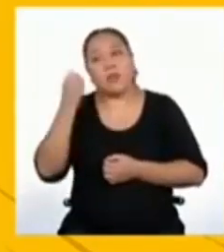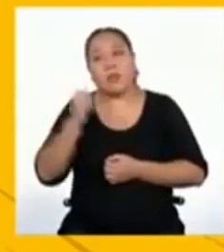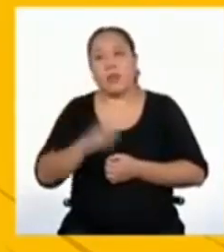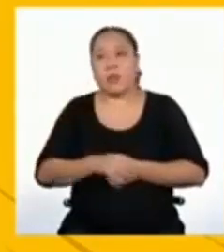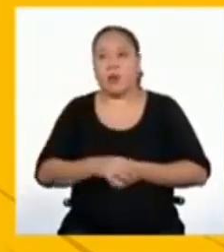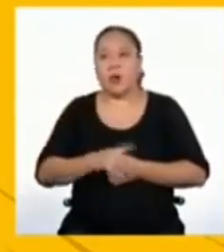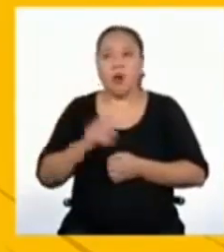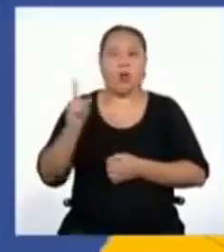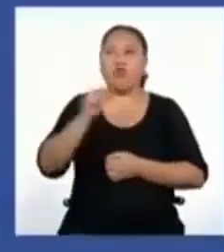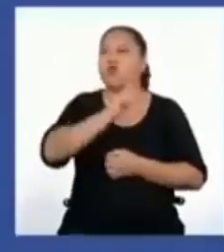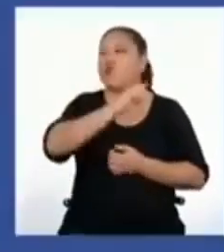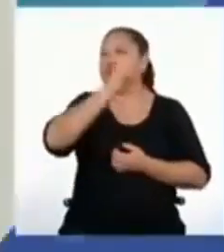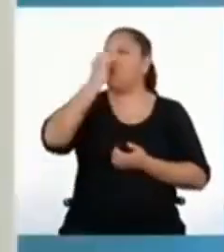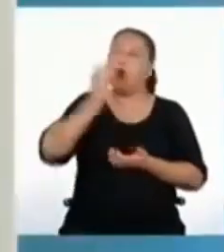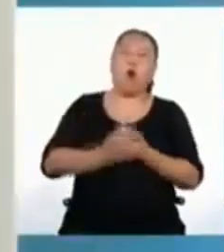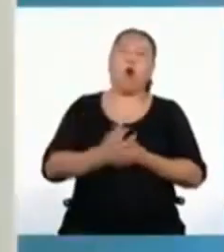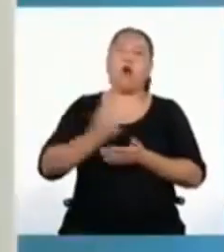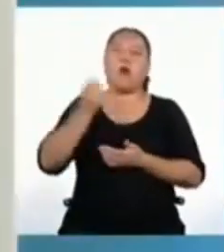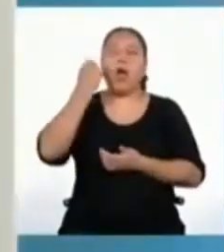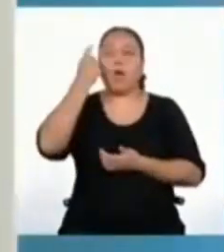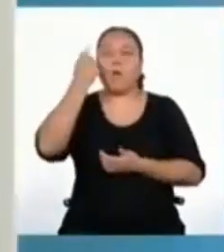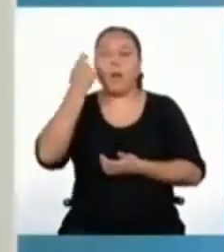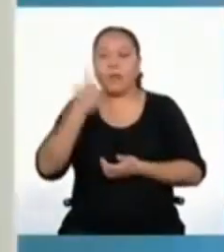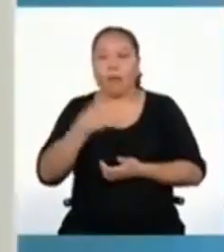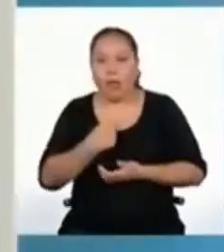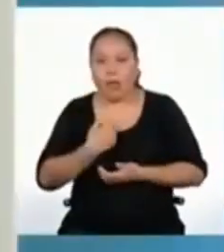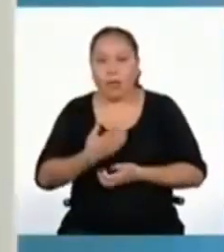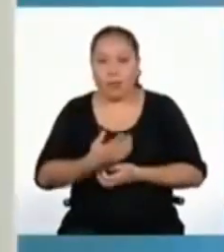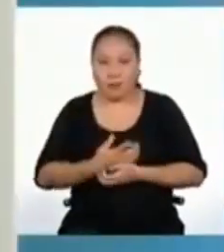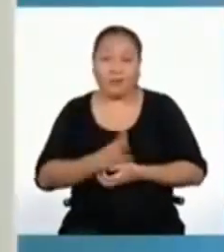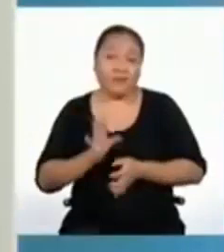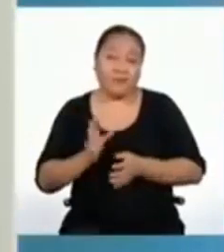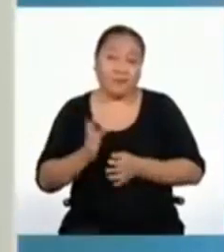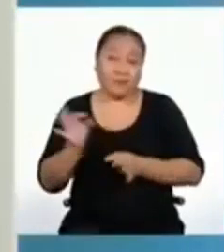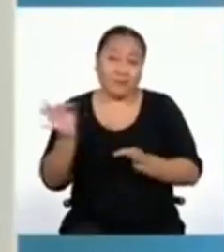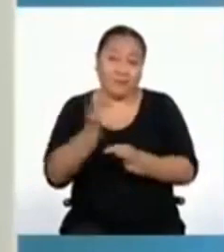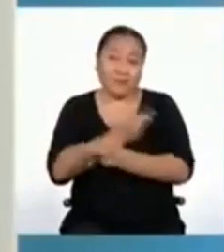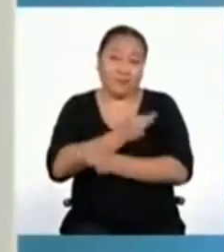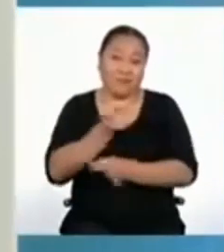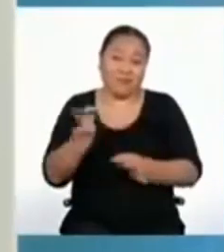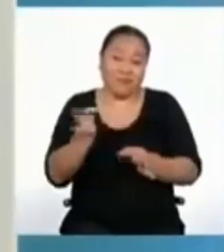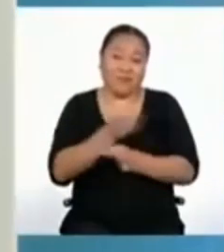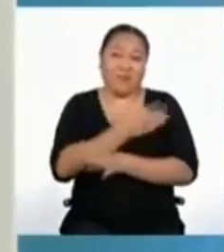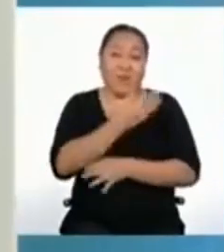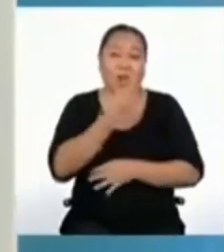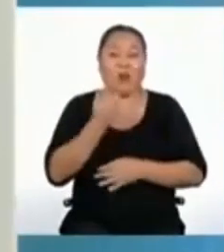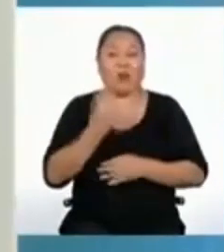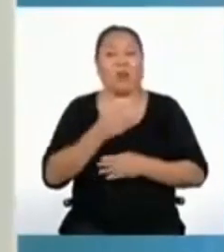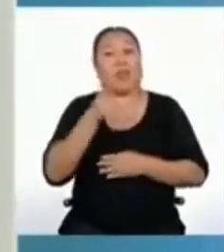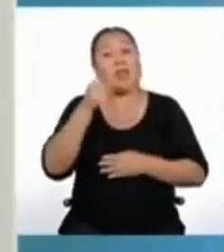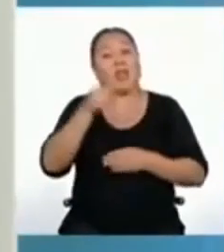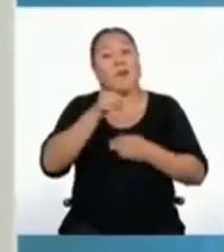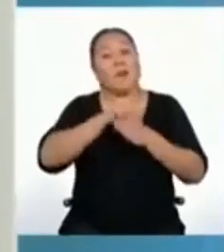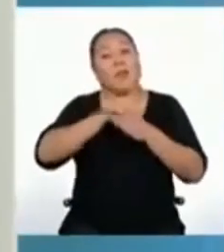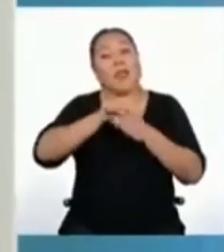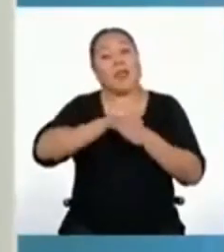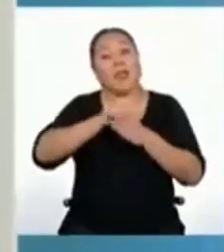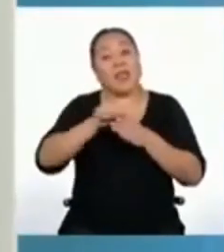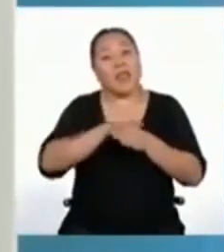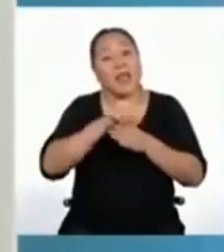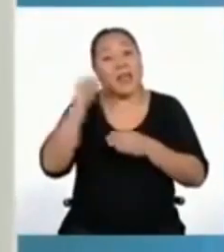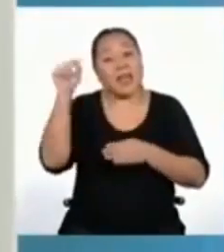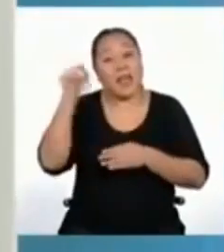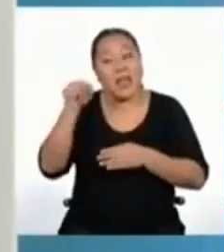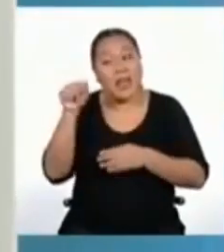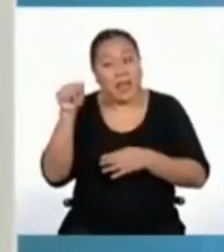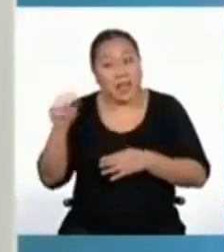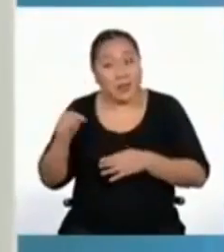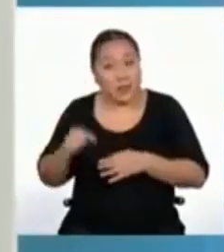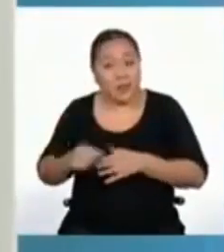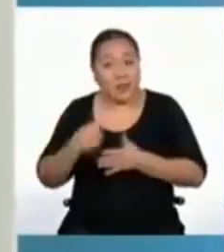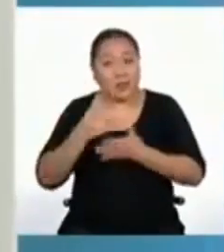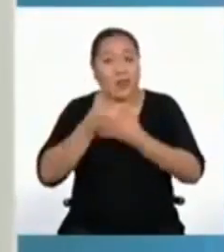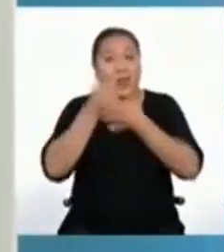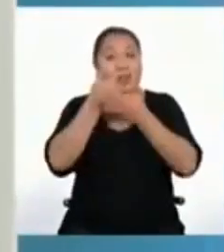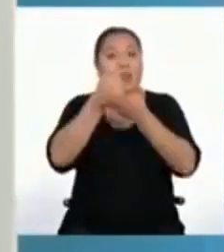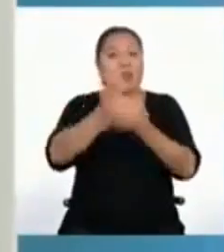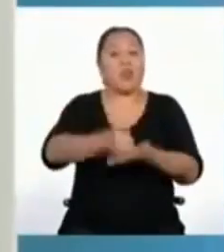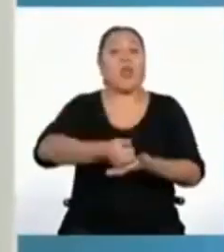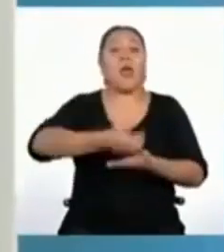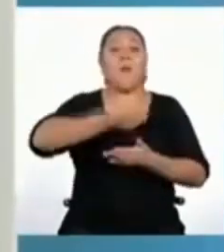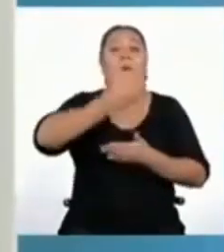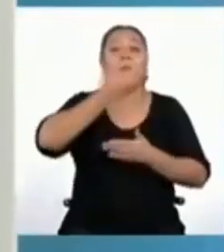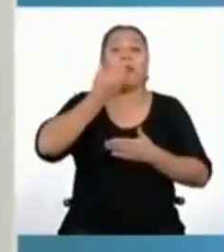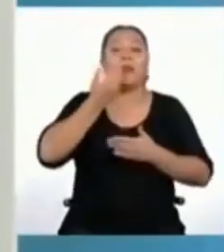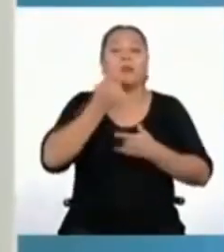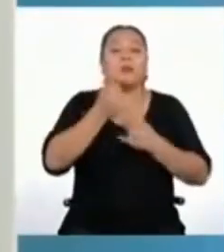nunca me entendiste. Súper bien, Yaremis. Creo que practicar esto nos ayudará a que podamos